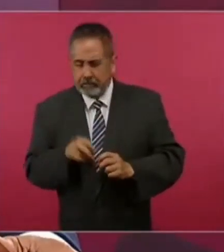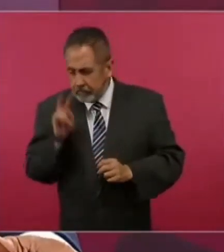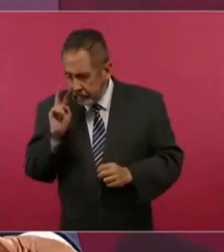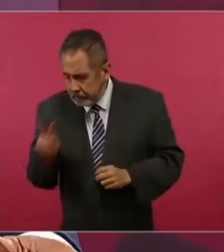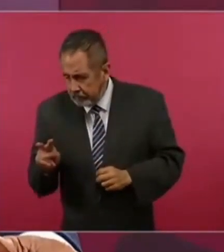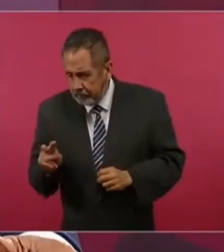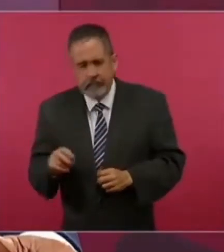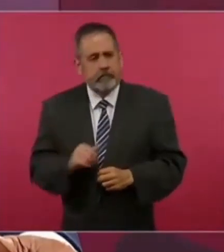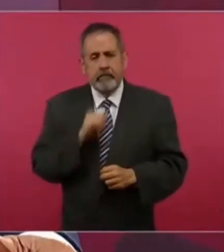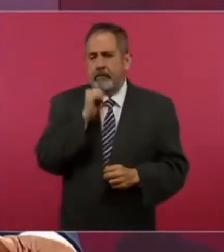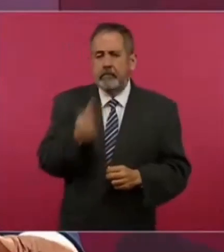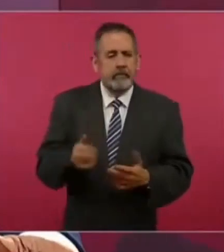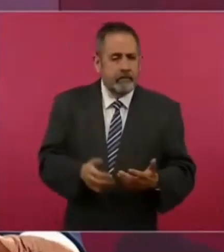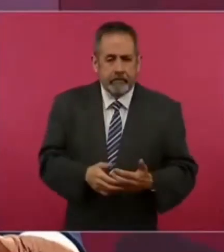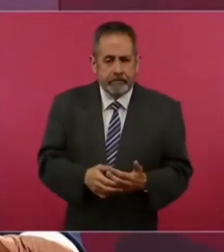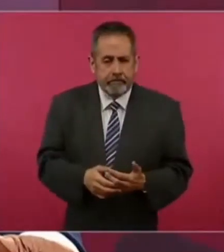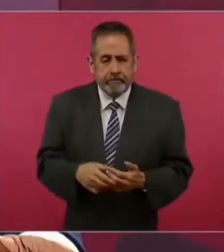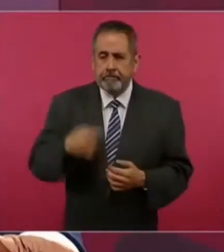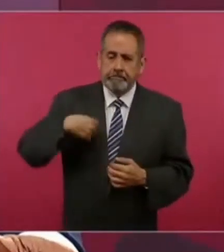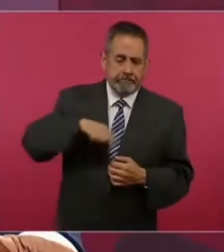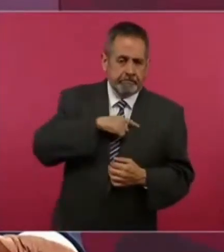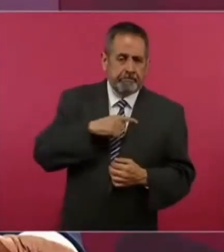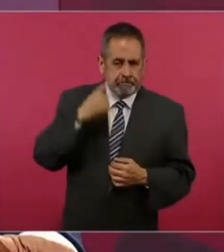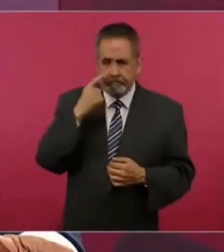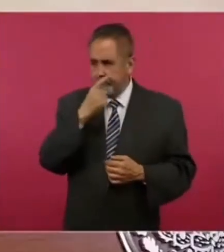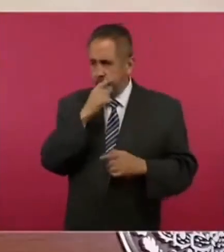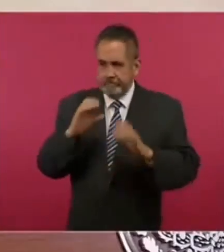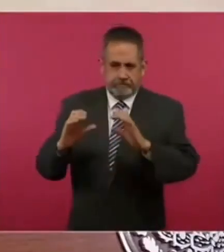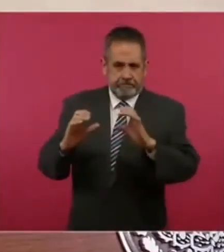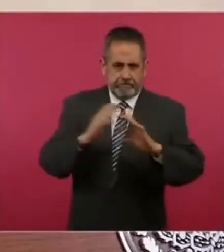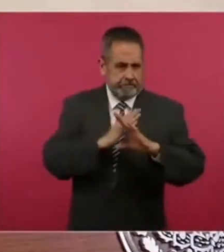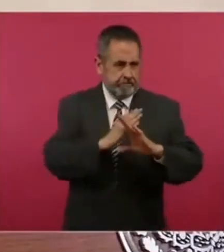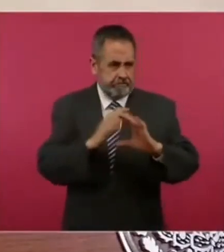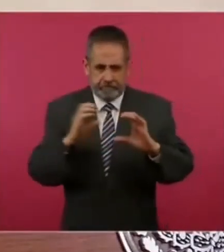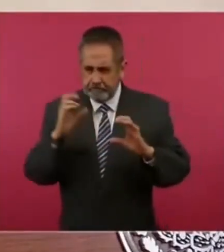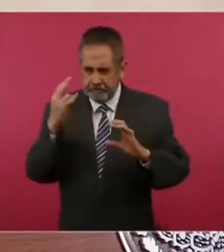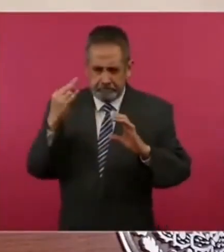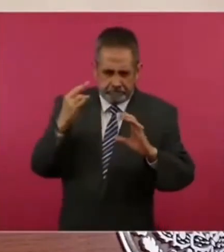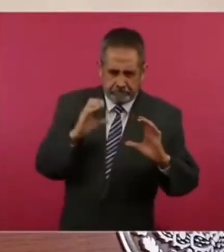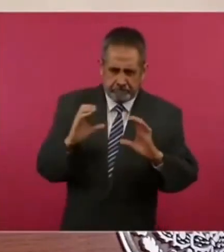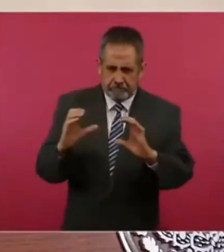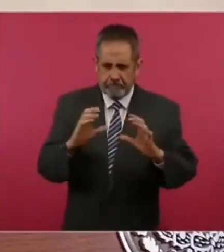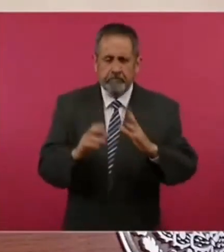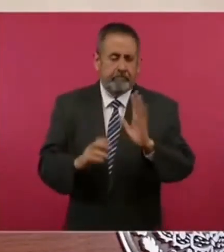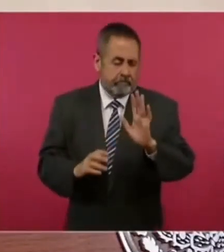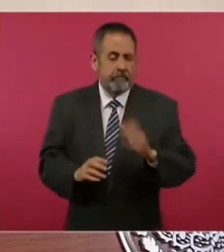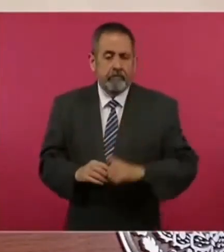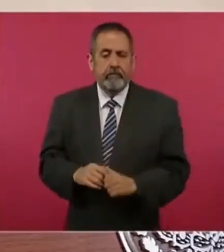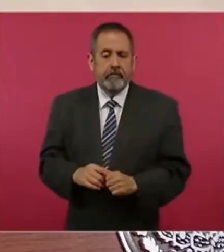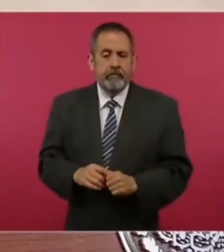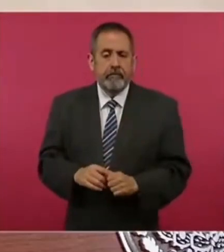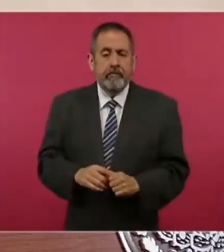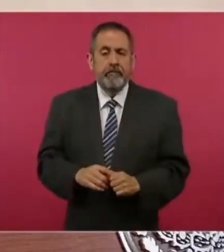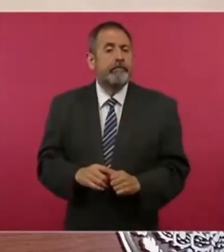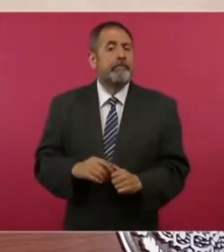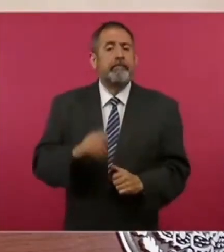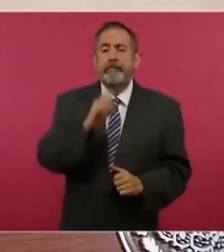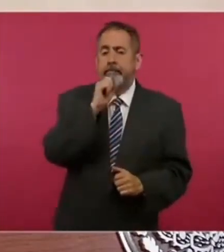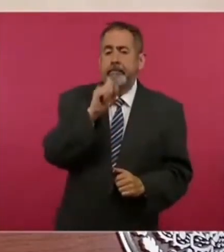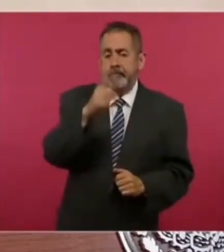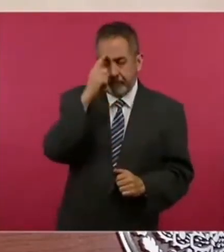tenemos que estar pendientes, y además también para que los